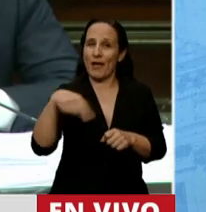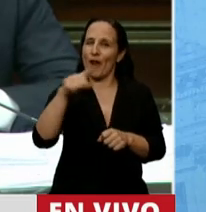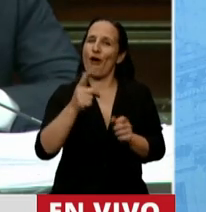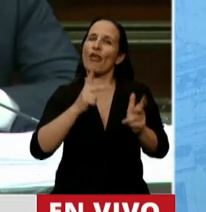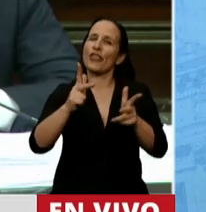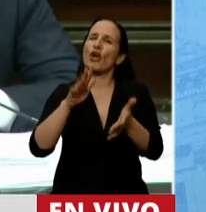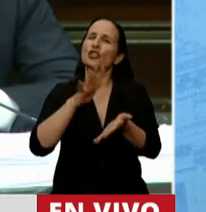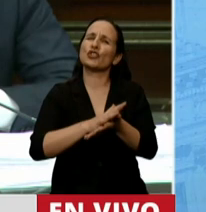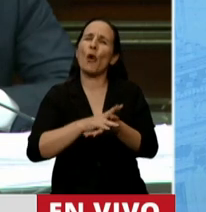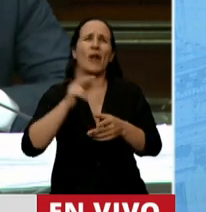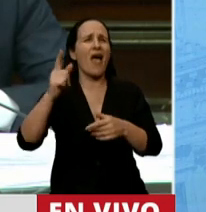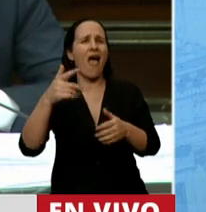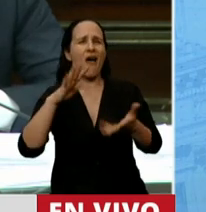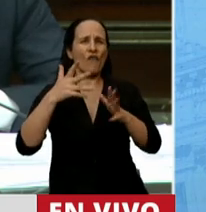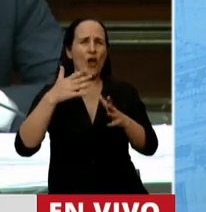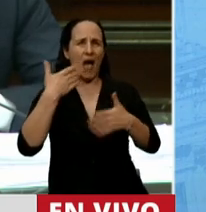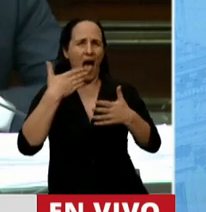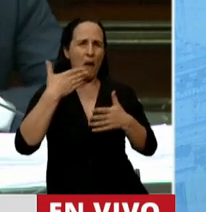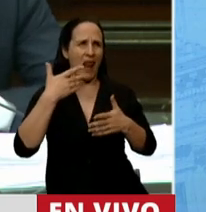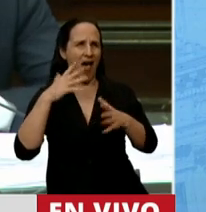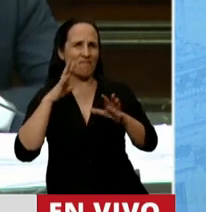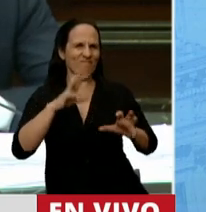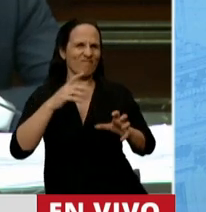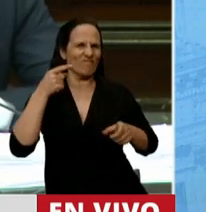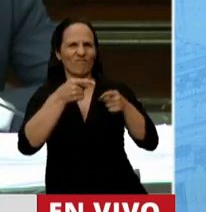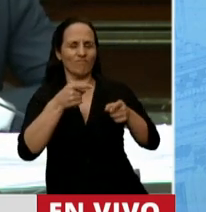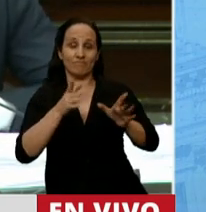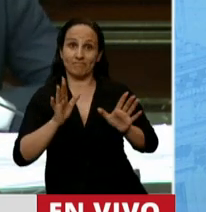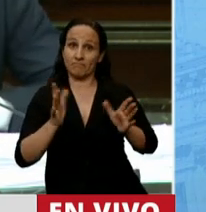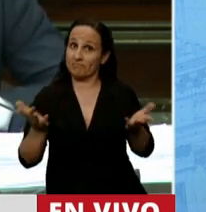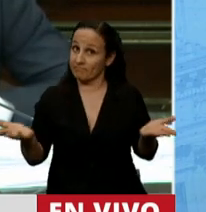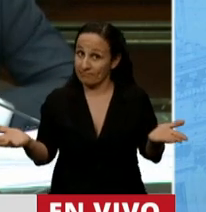odio que no ayuda. Es un sallo que este grupo no se pone,